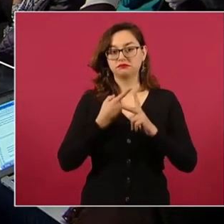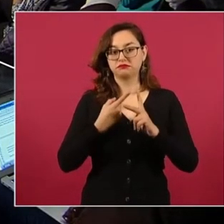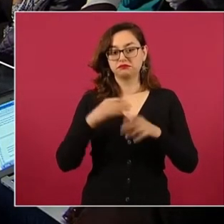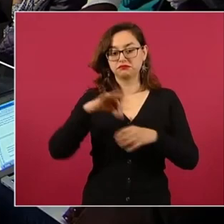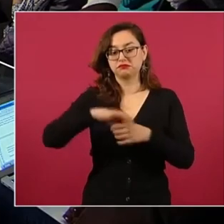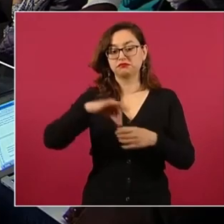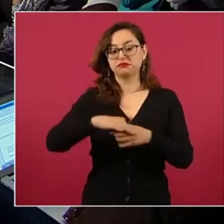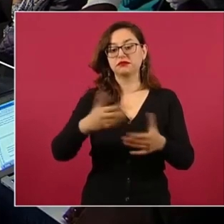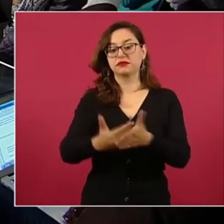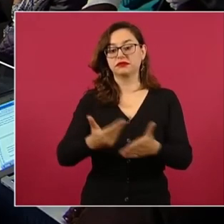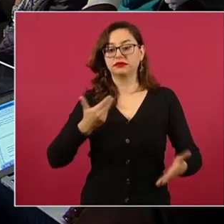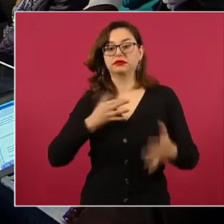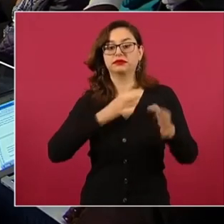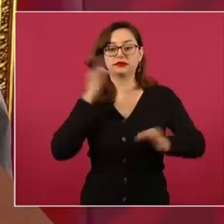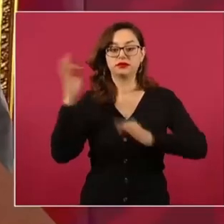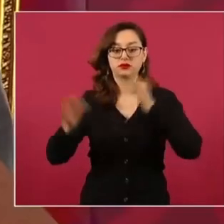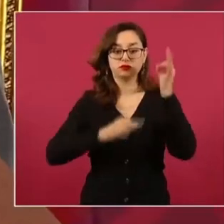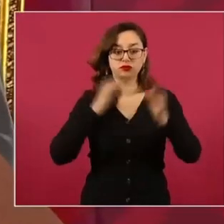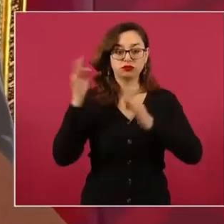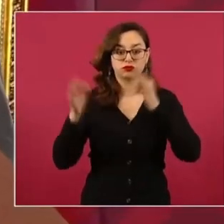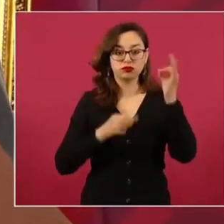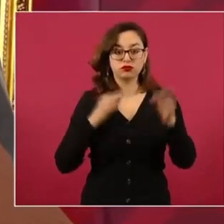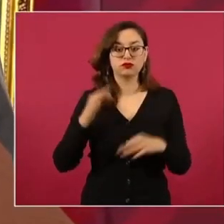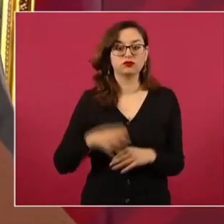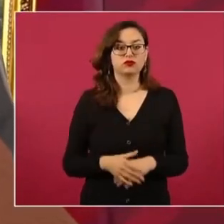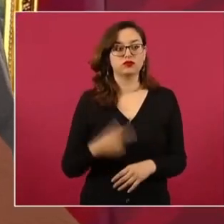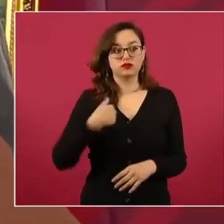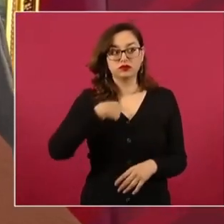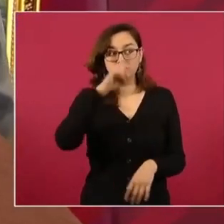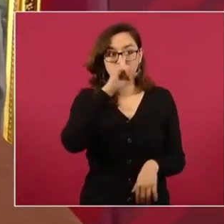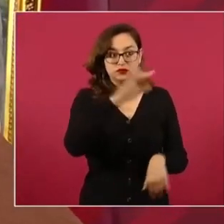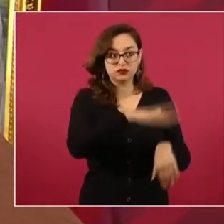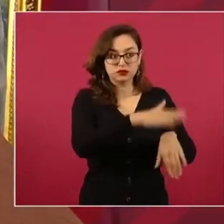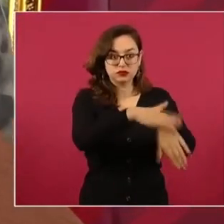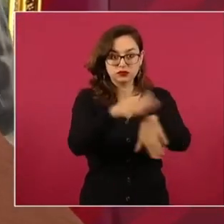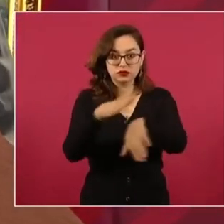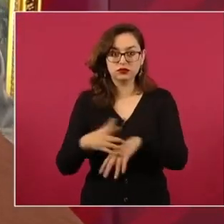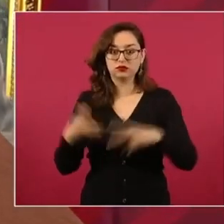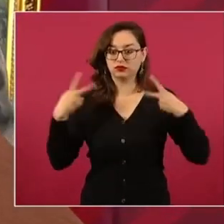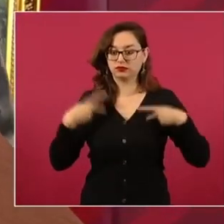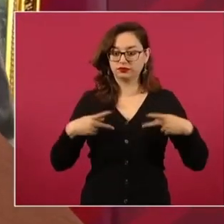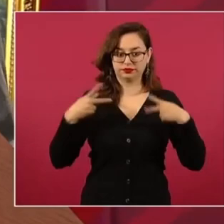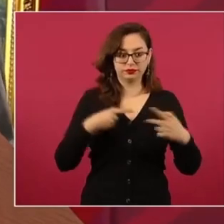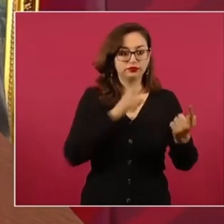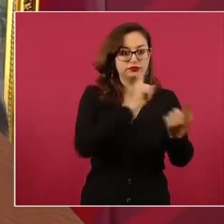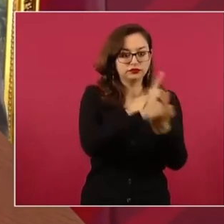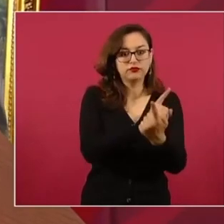yo recomendaba, vayan a ver a la gente, entreguenle un volante,